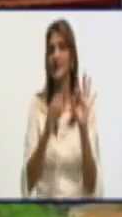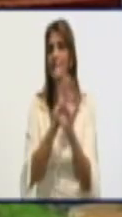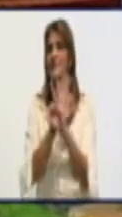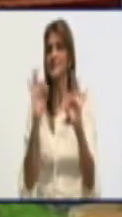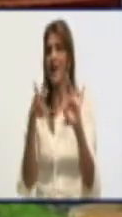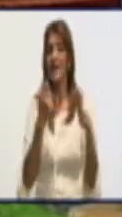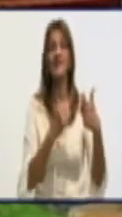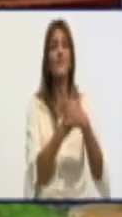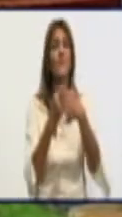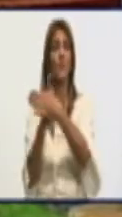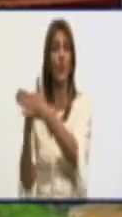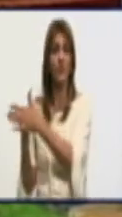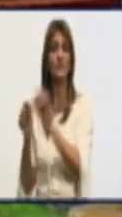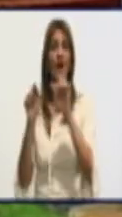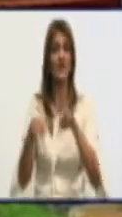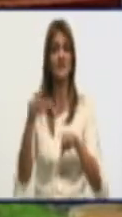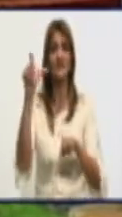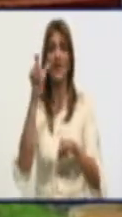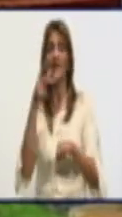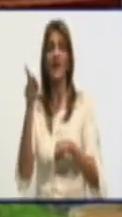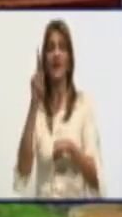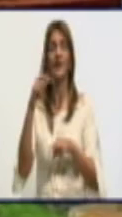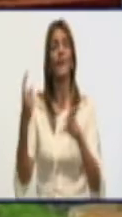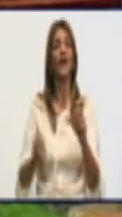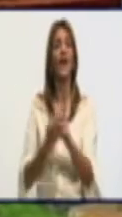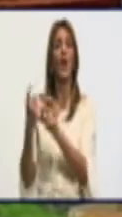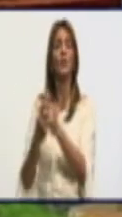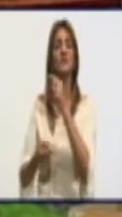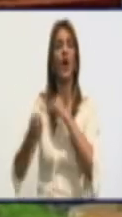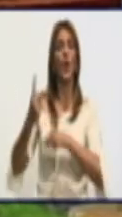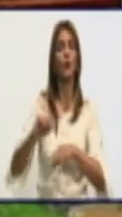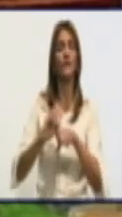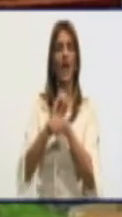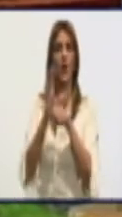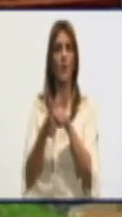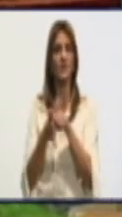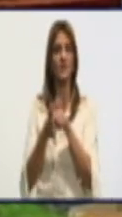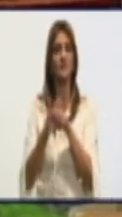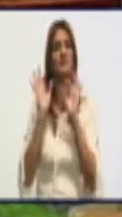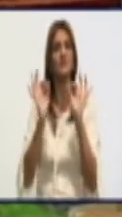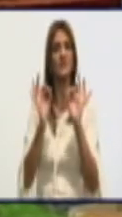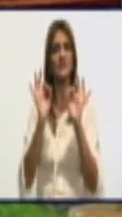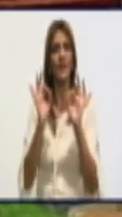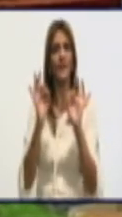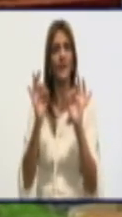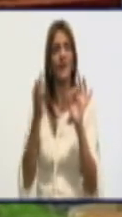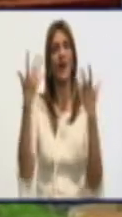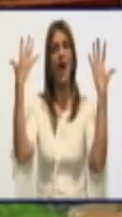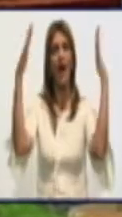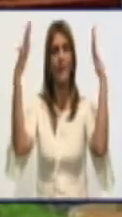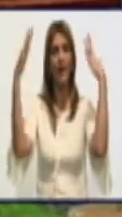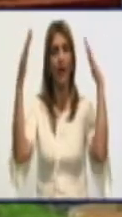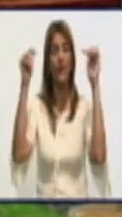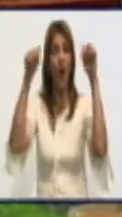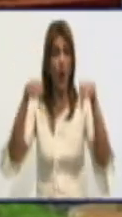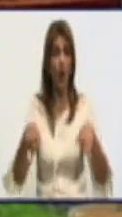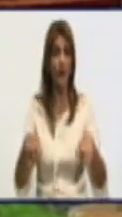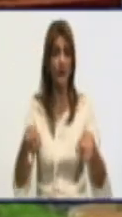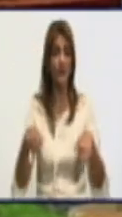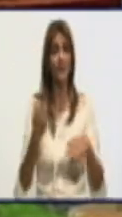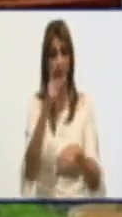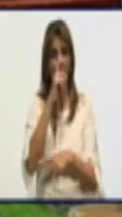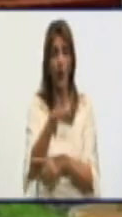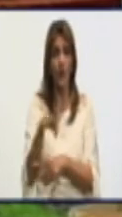su barrio para la lucha contra la COVID y es el primero que sale a aplaudir. Por lo tanto, hoy, para los que como Esteban,